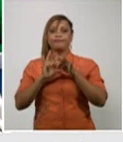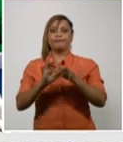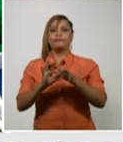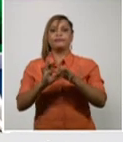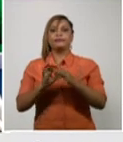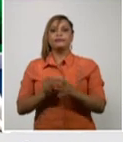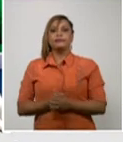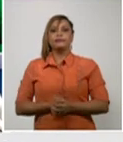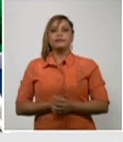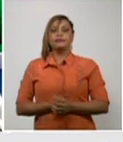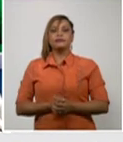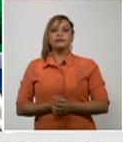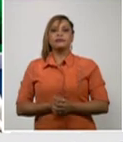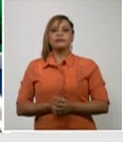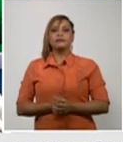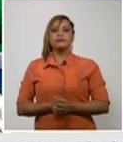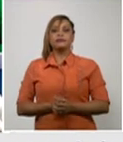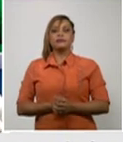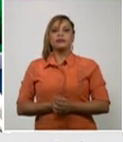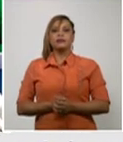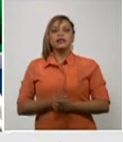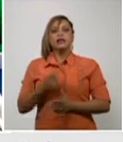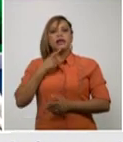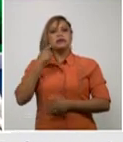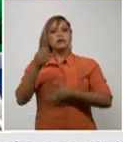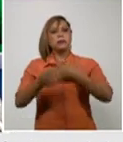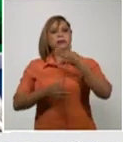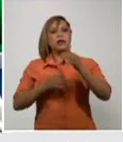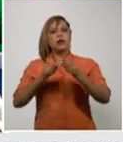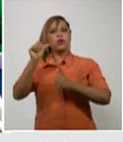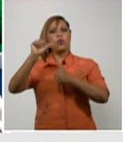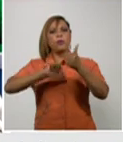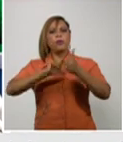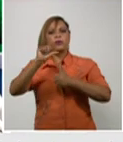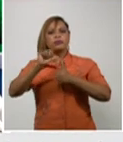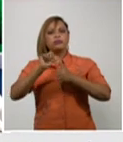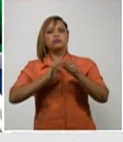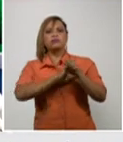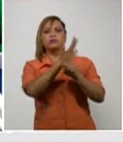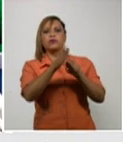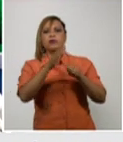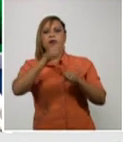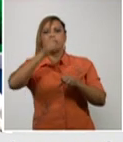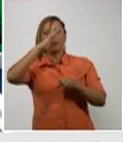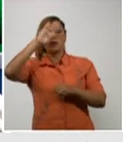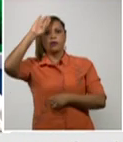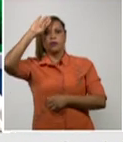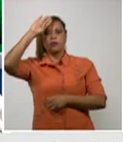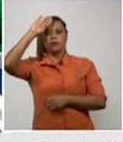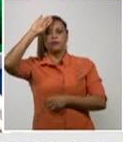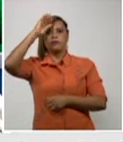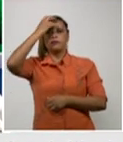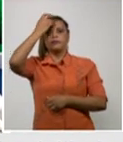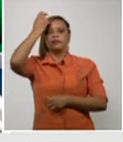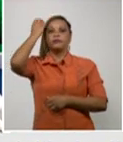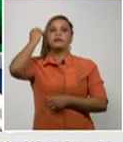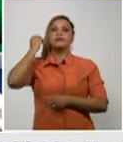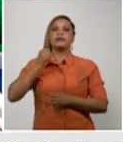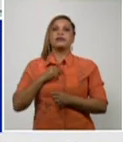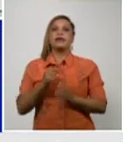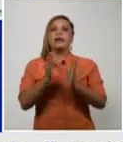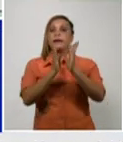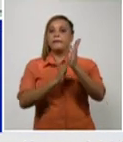que permite ir llevando el comportamiento de la enfermedad en Cuba ya en el mes de febrero